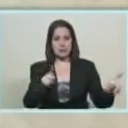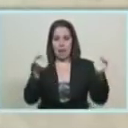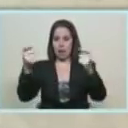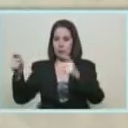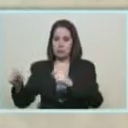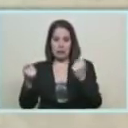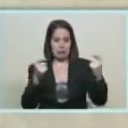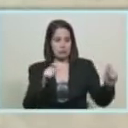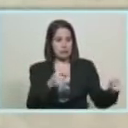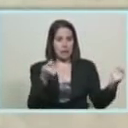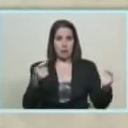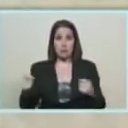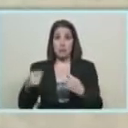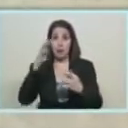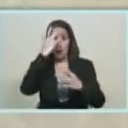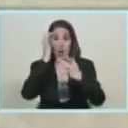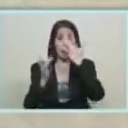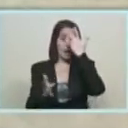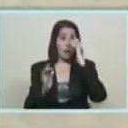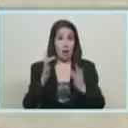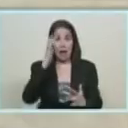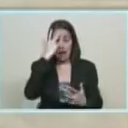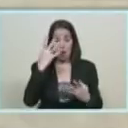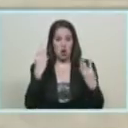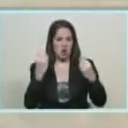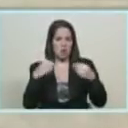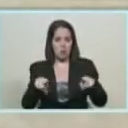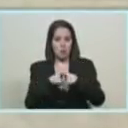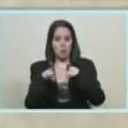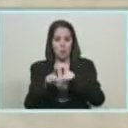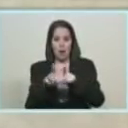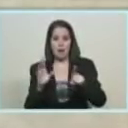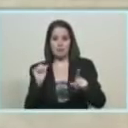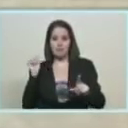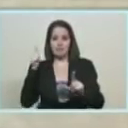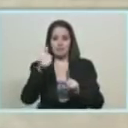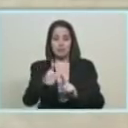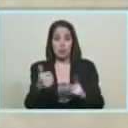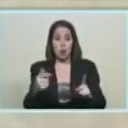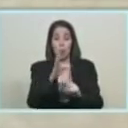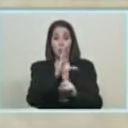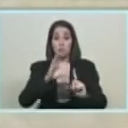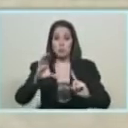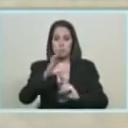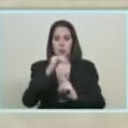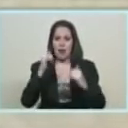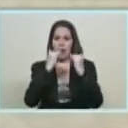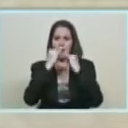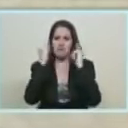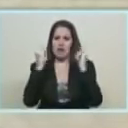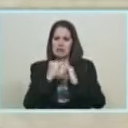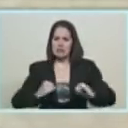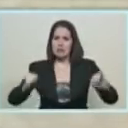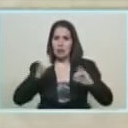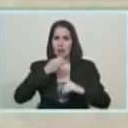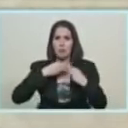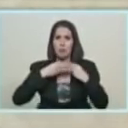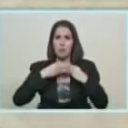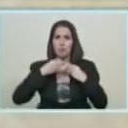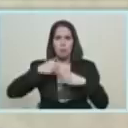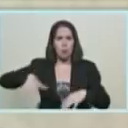los carnavales como una expresión de la cultura, de la alegría, del derecho a la felicidad del pueblo. Y